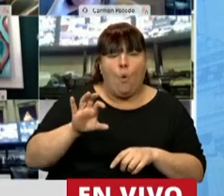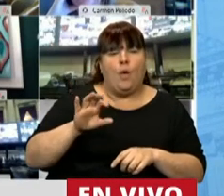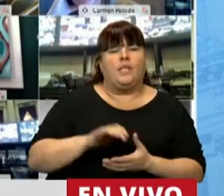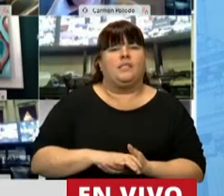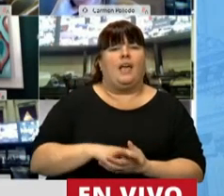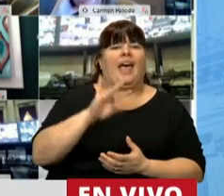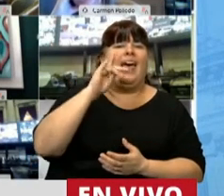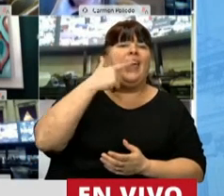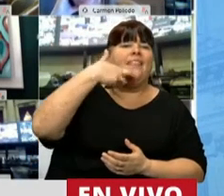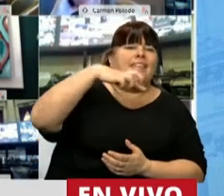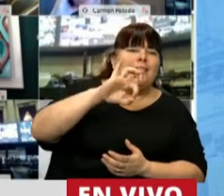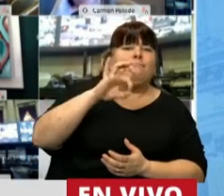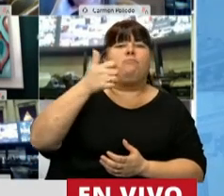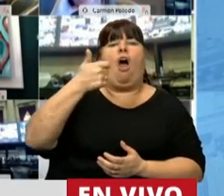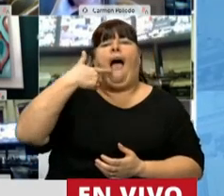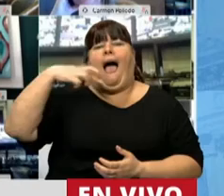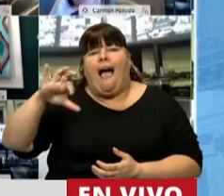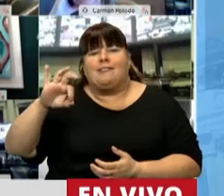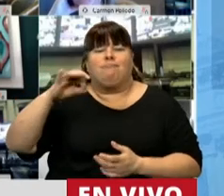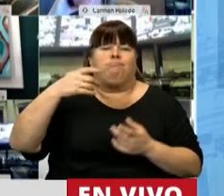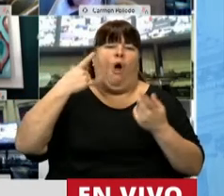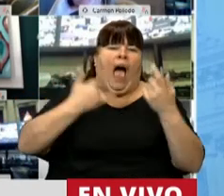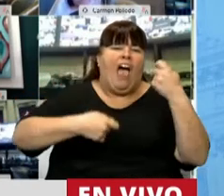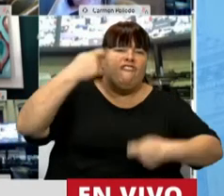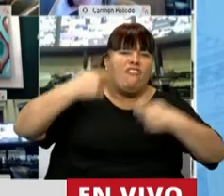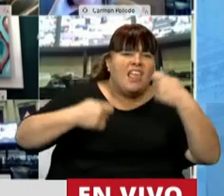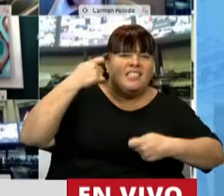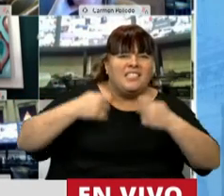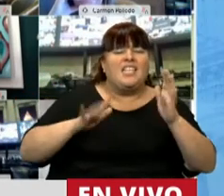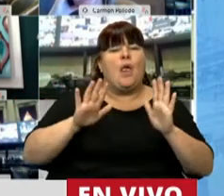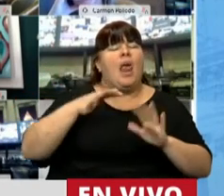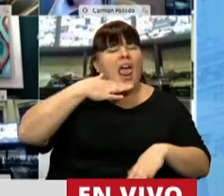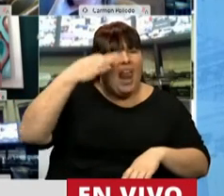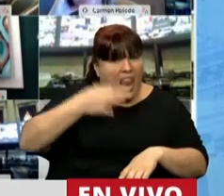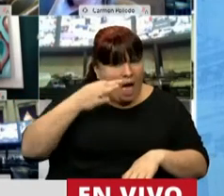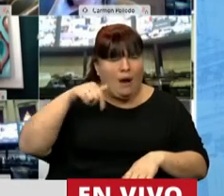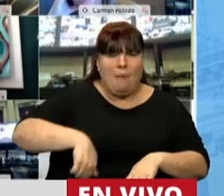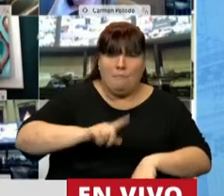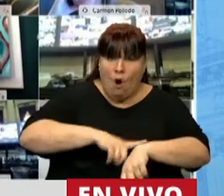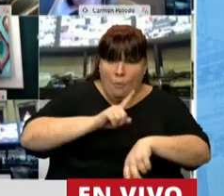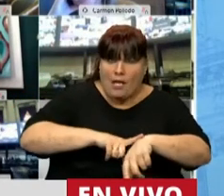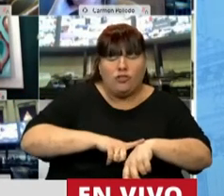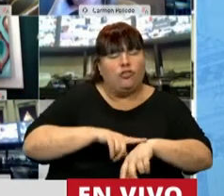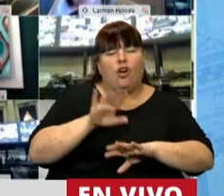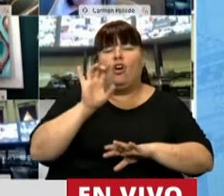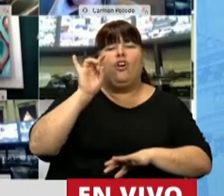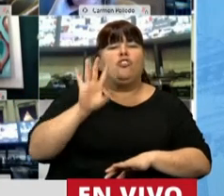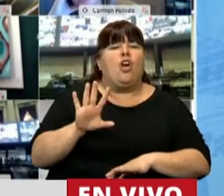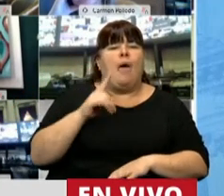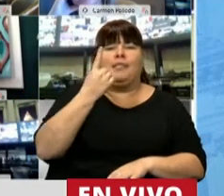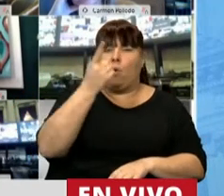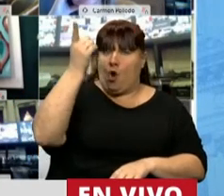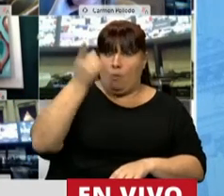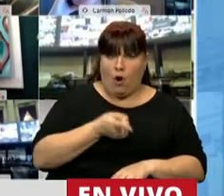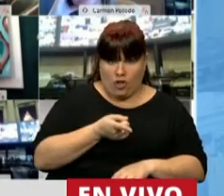DISPO, ASPO, con distintos niveles de flexibilizaciones, lo cierto es que en este momento solamente un 1